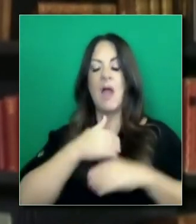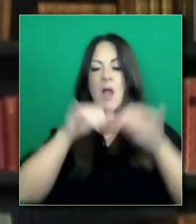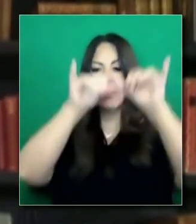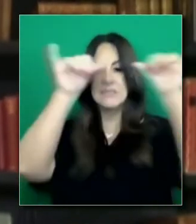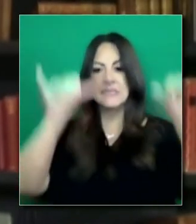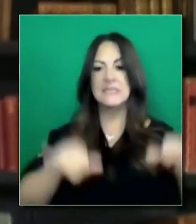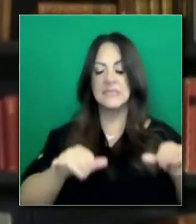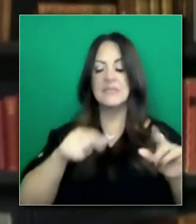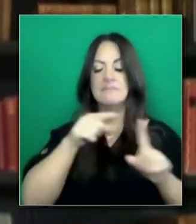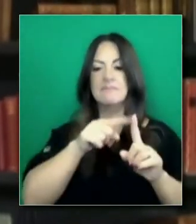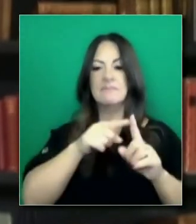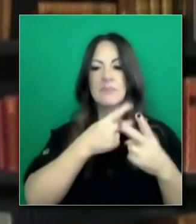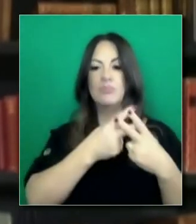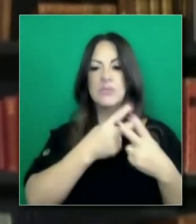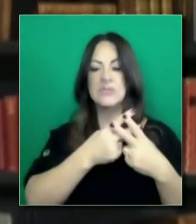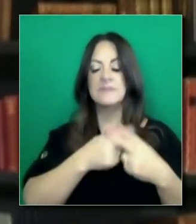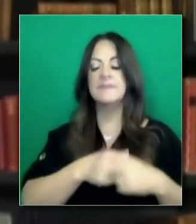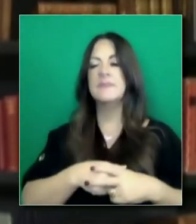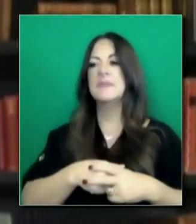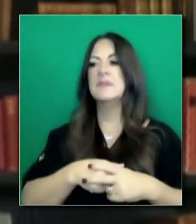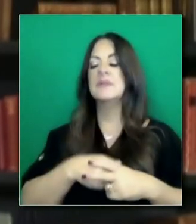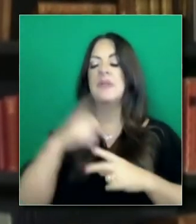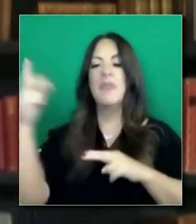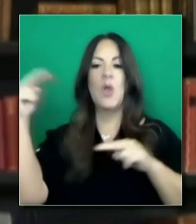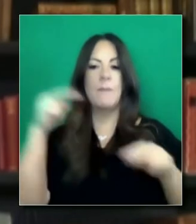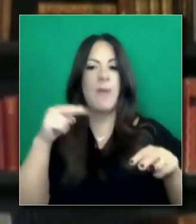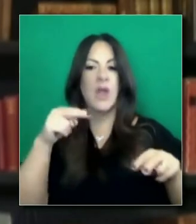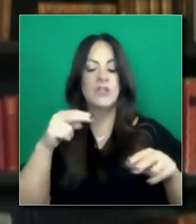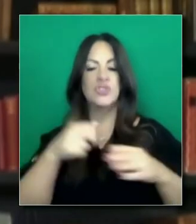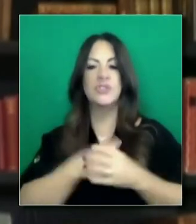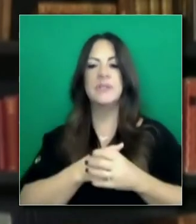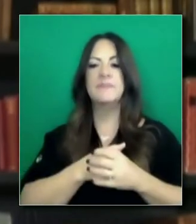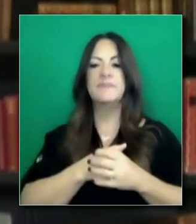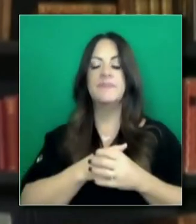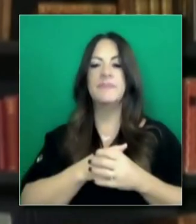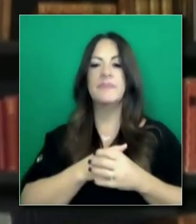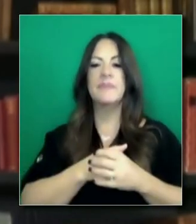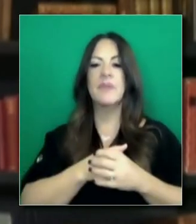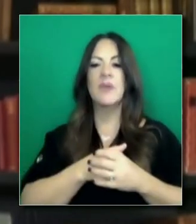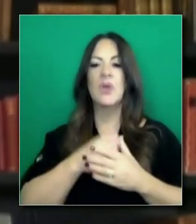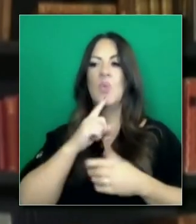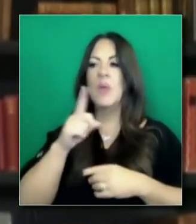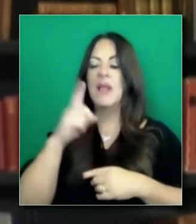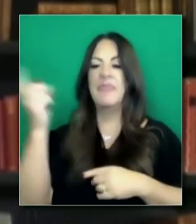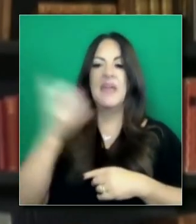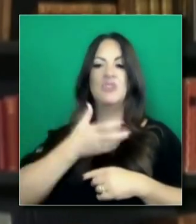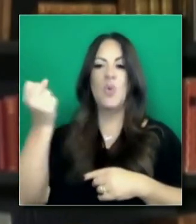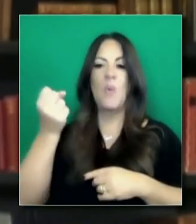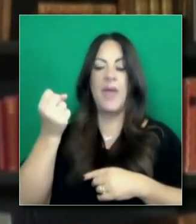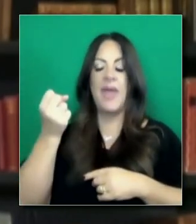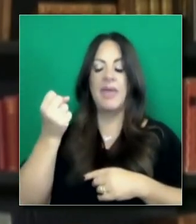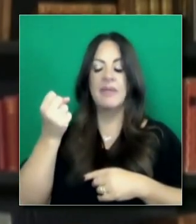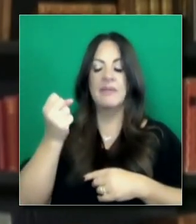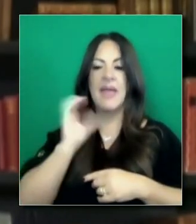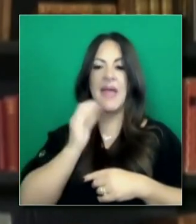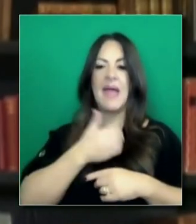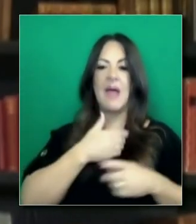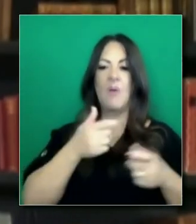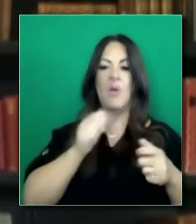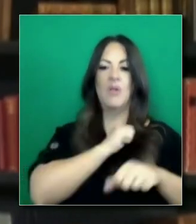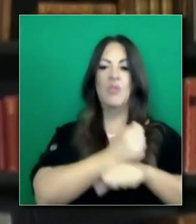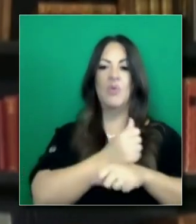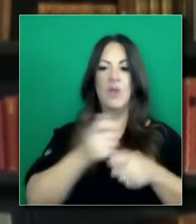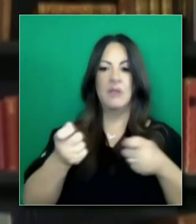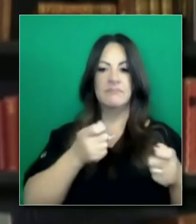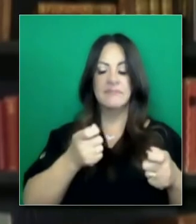sistema de prisiones ha sido monitoreado por el gobierno federal, ha sido quitado de las manos